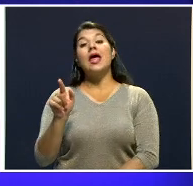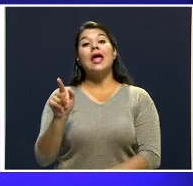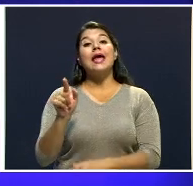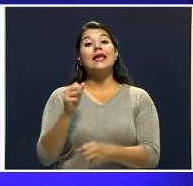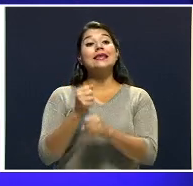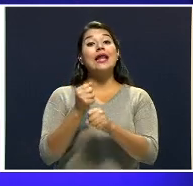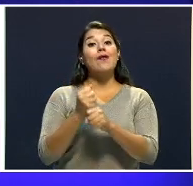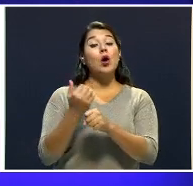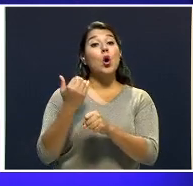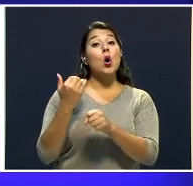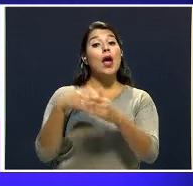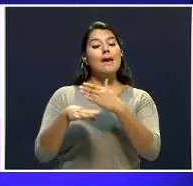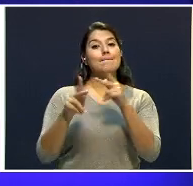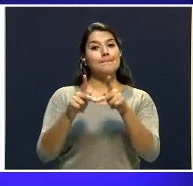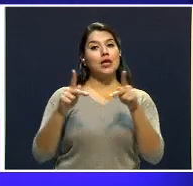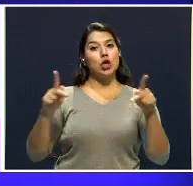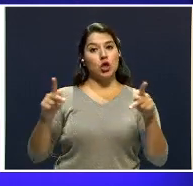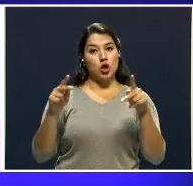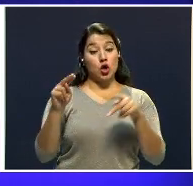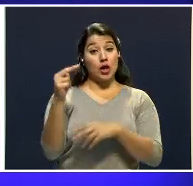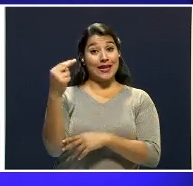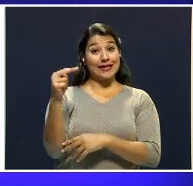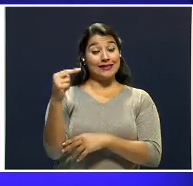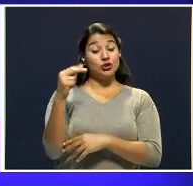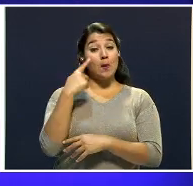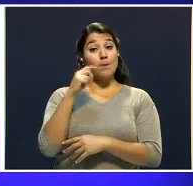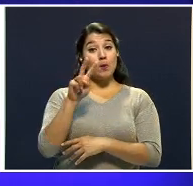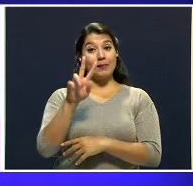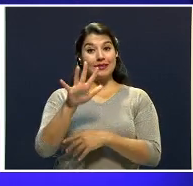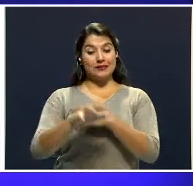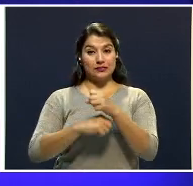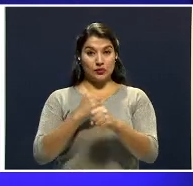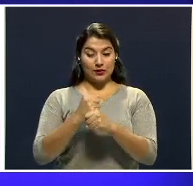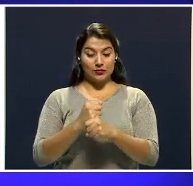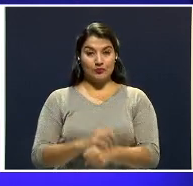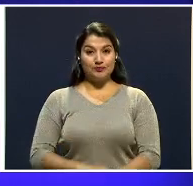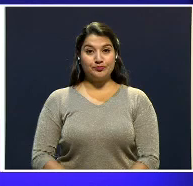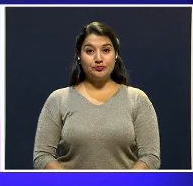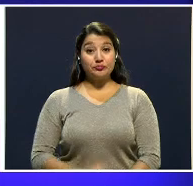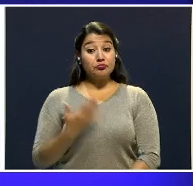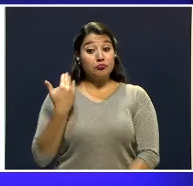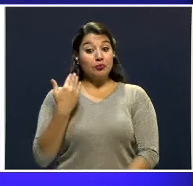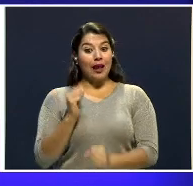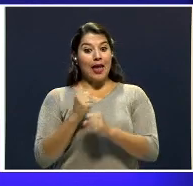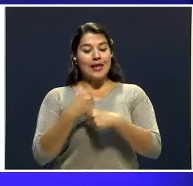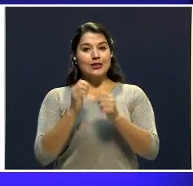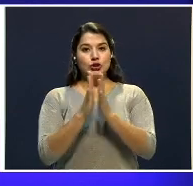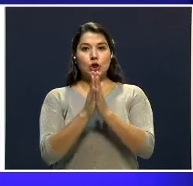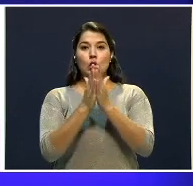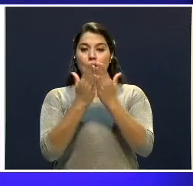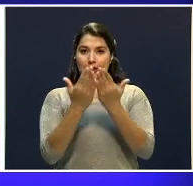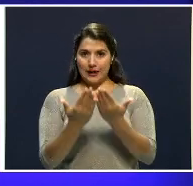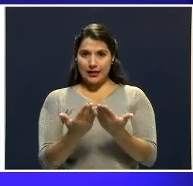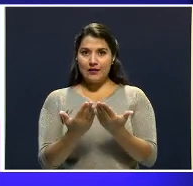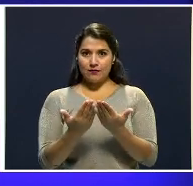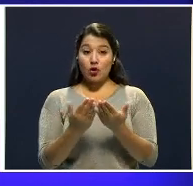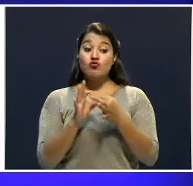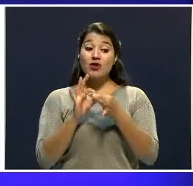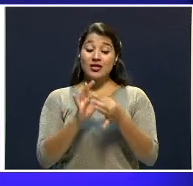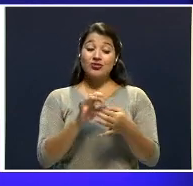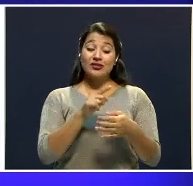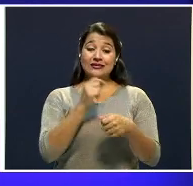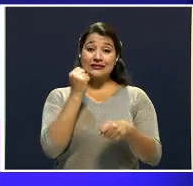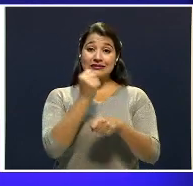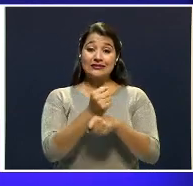periódico La Nación durante más de 25 años. Acaba de escribir un libro reconstruyendo este crimen